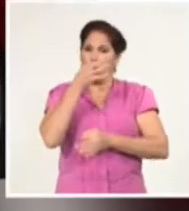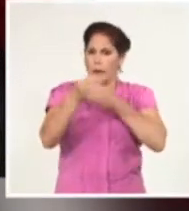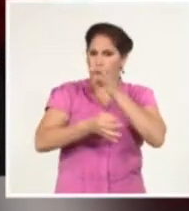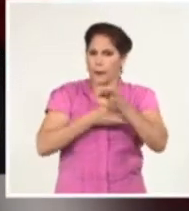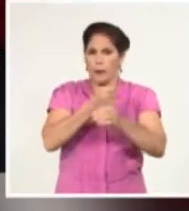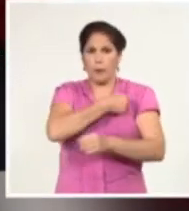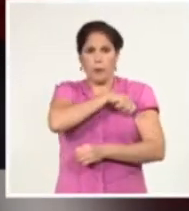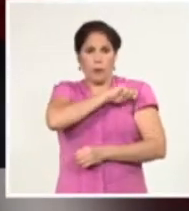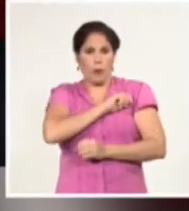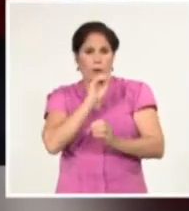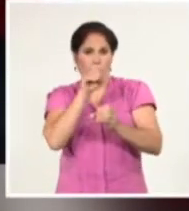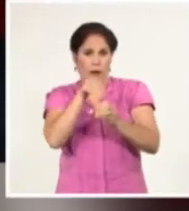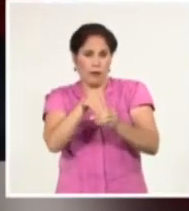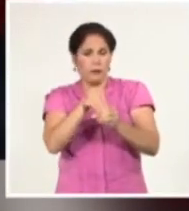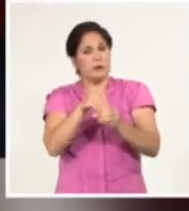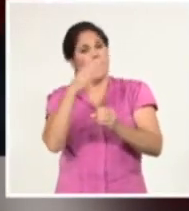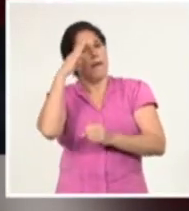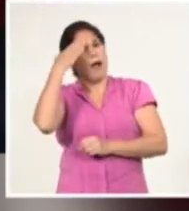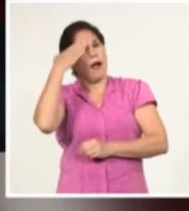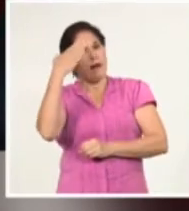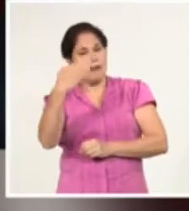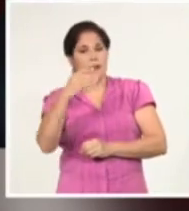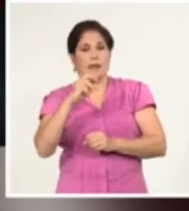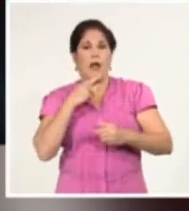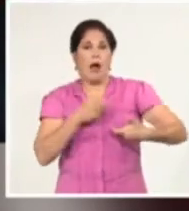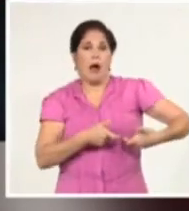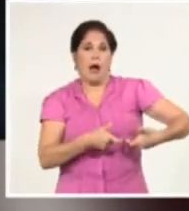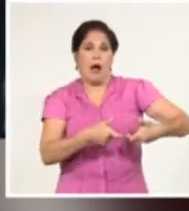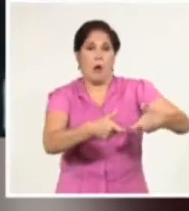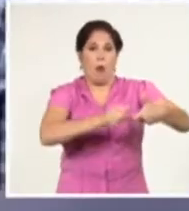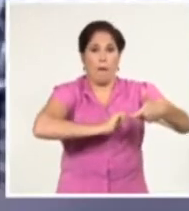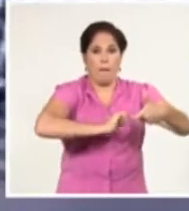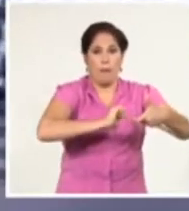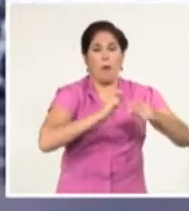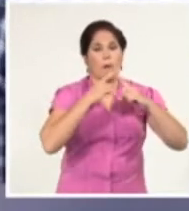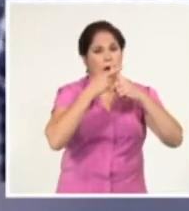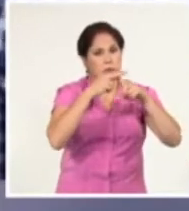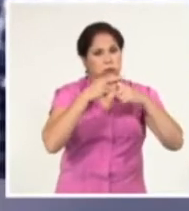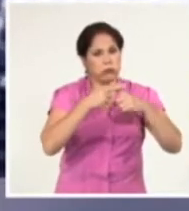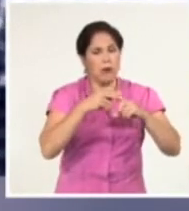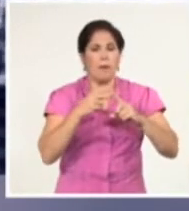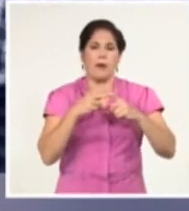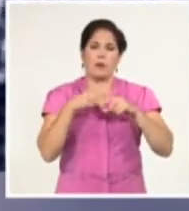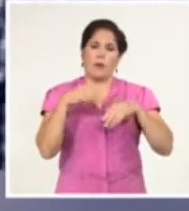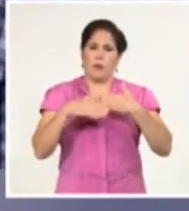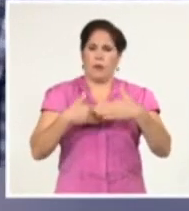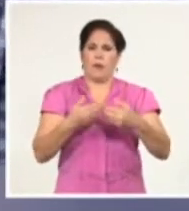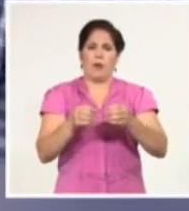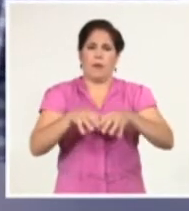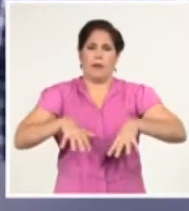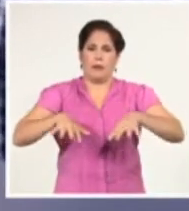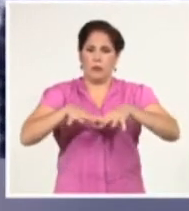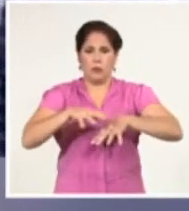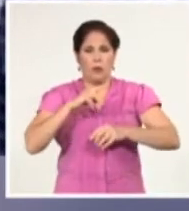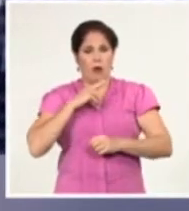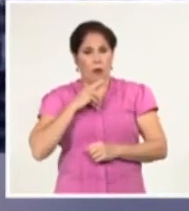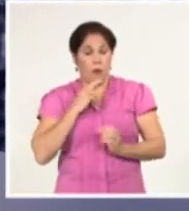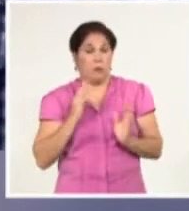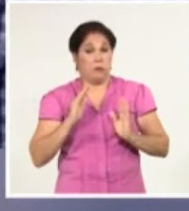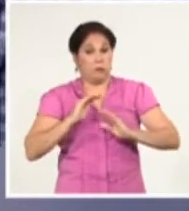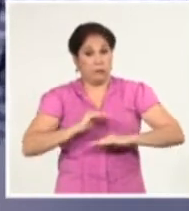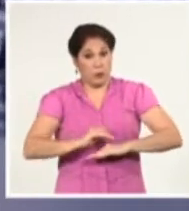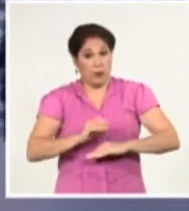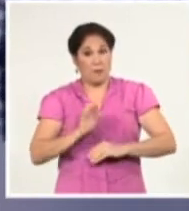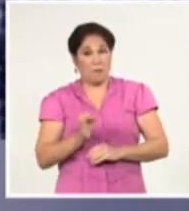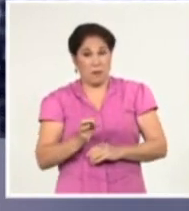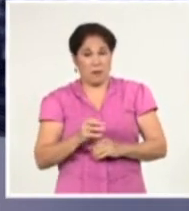quienes agradecieron el avance de la nueva conductora de agua potable que solucionará la compleja situación con el abasto del líquido en esa